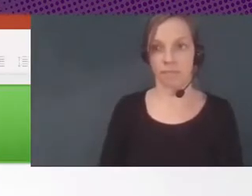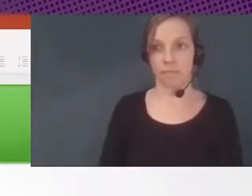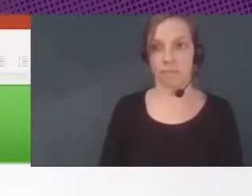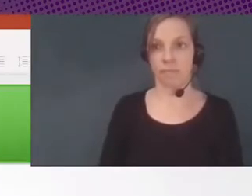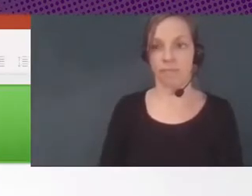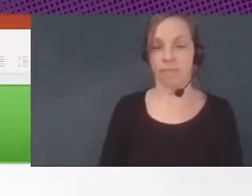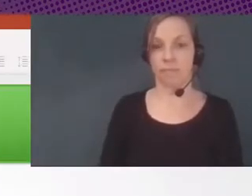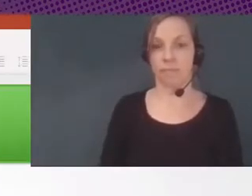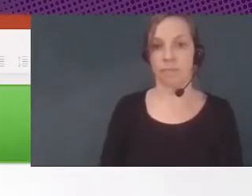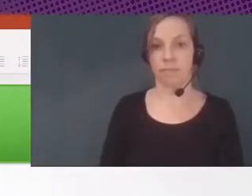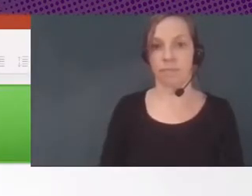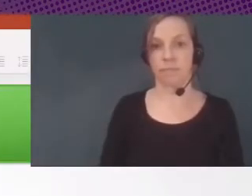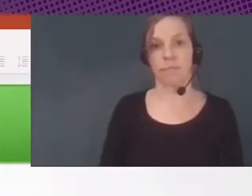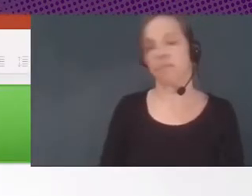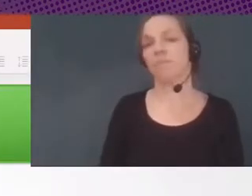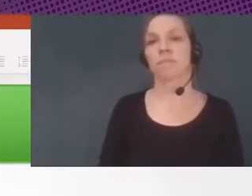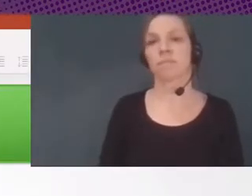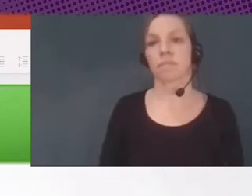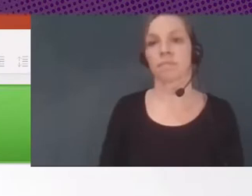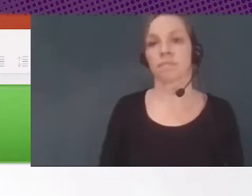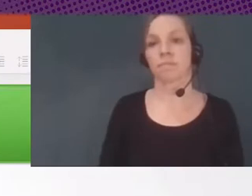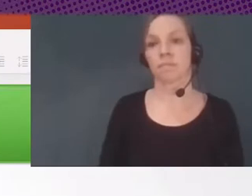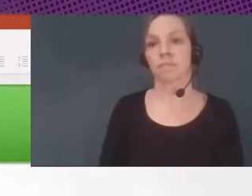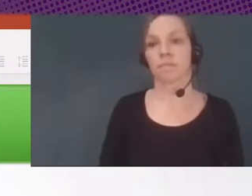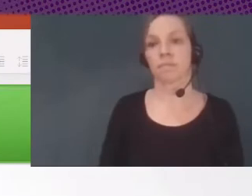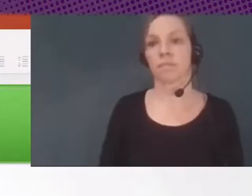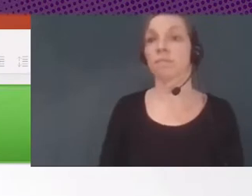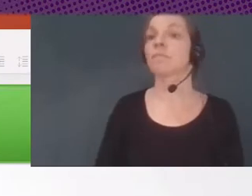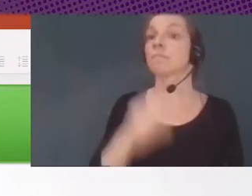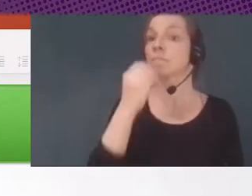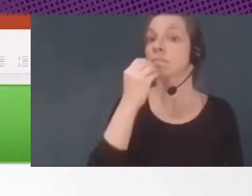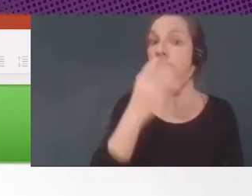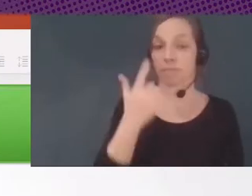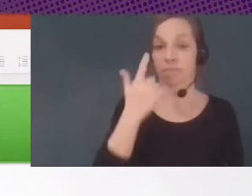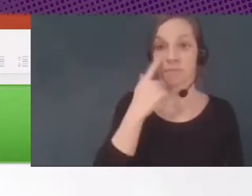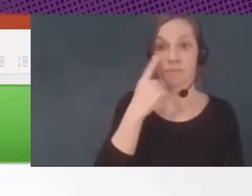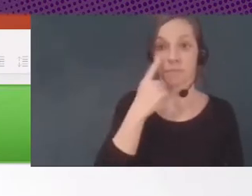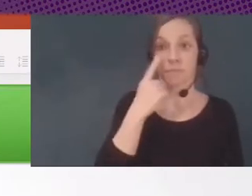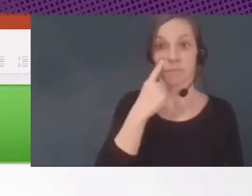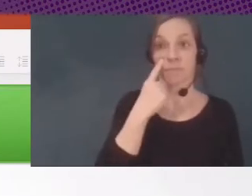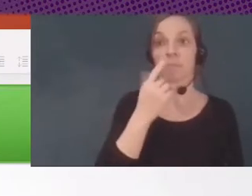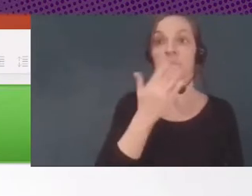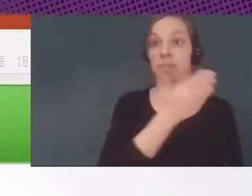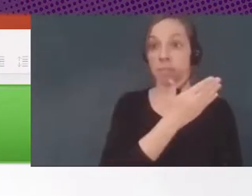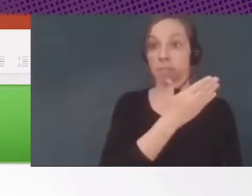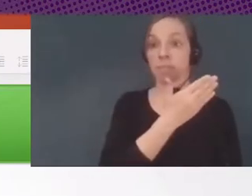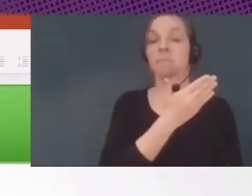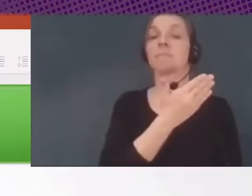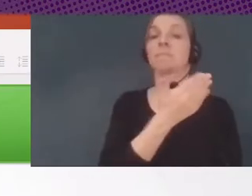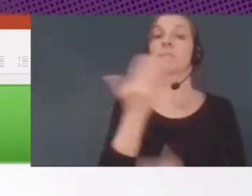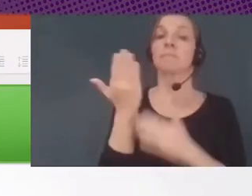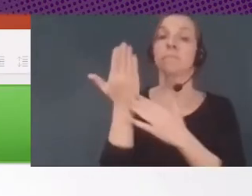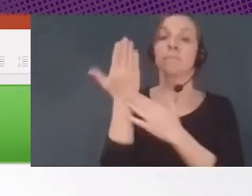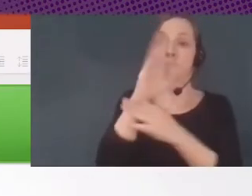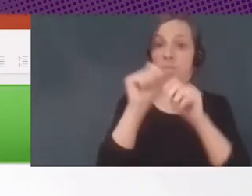Muy bien, entonces estamos viendo en la pantalla la presentación